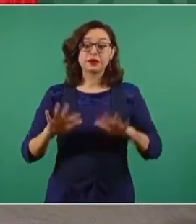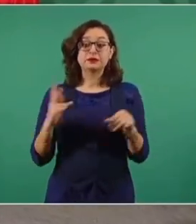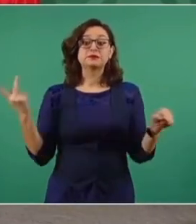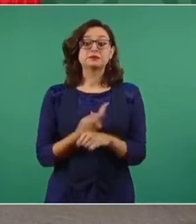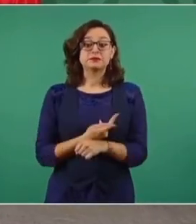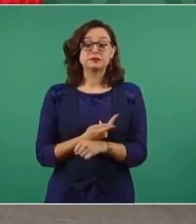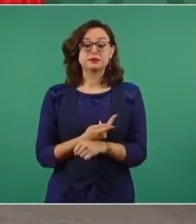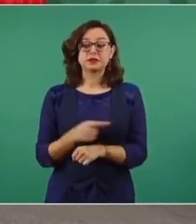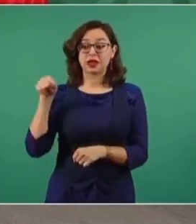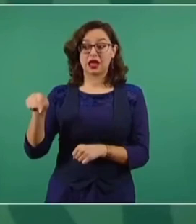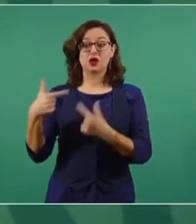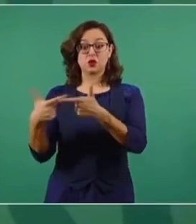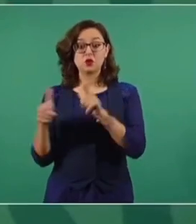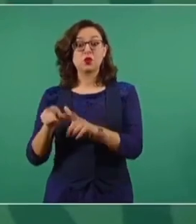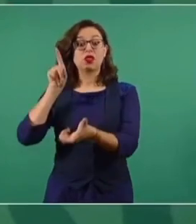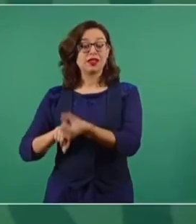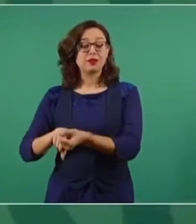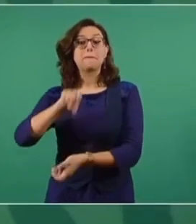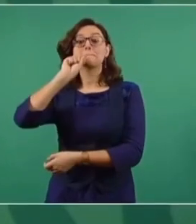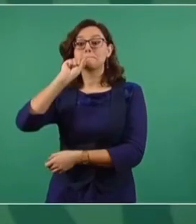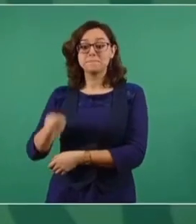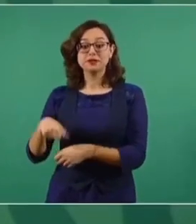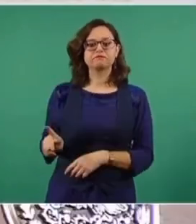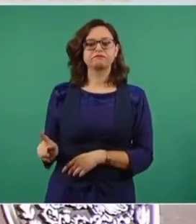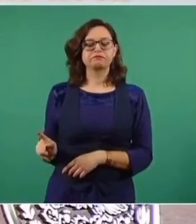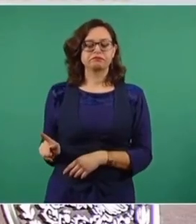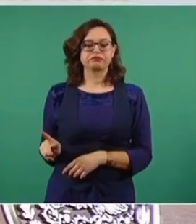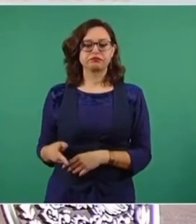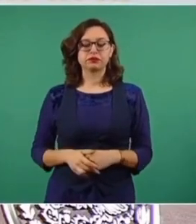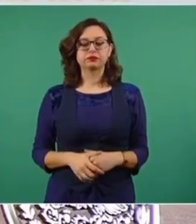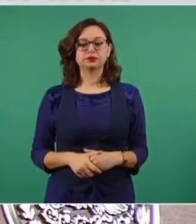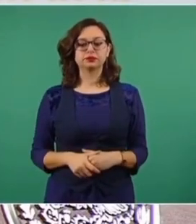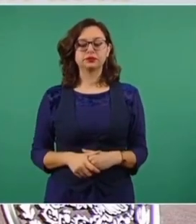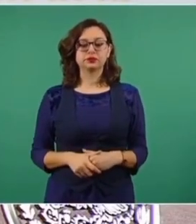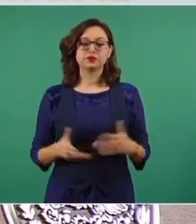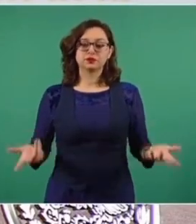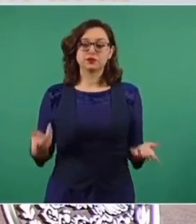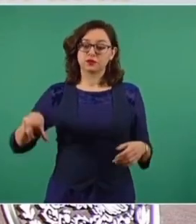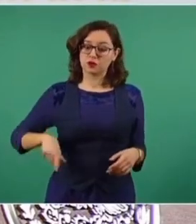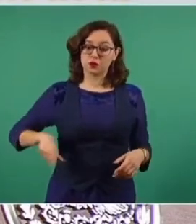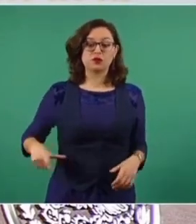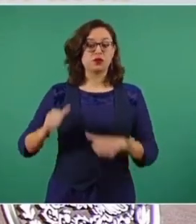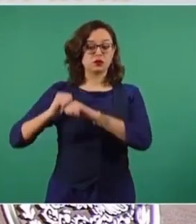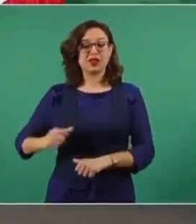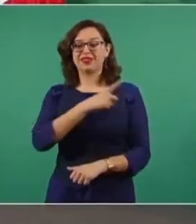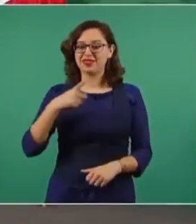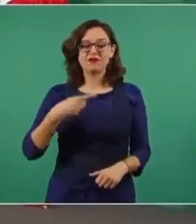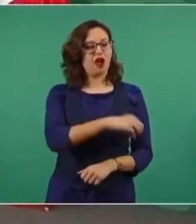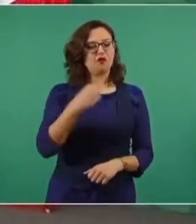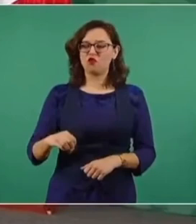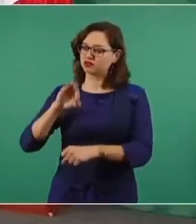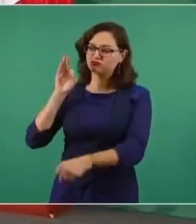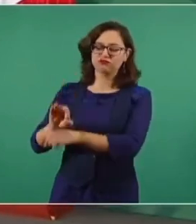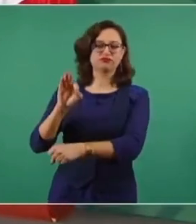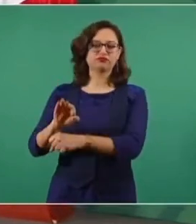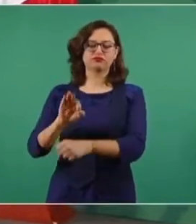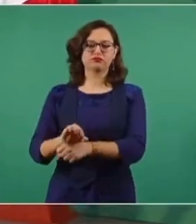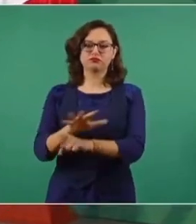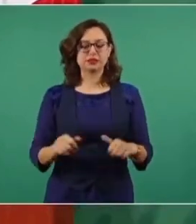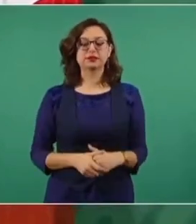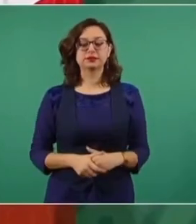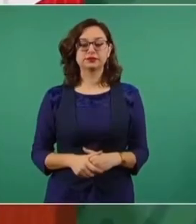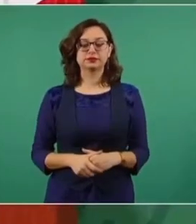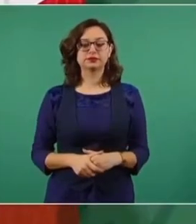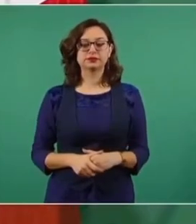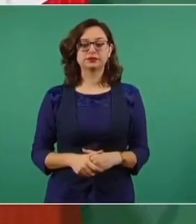grupos se infiltran maleantes. El Estado tiene la obligación de garantizar la paz y la